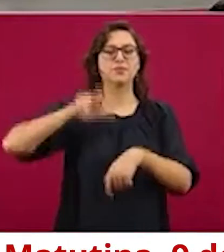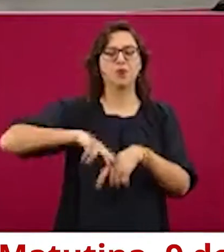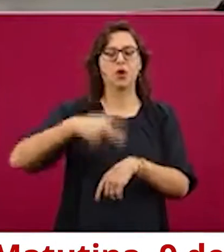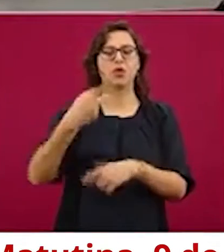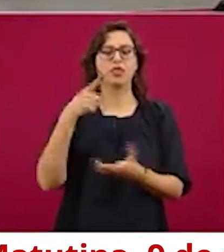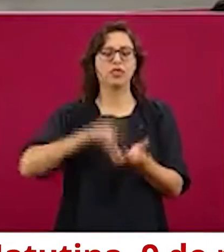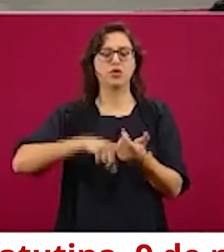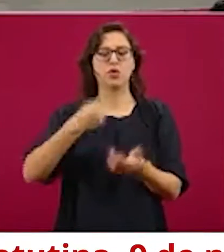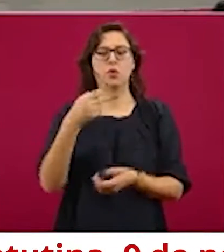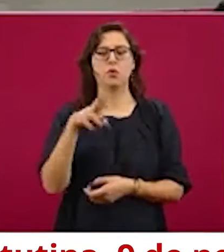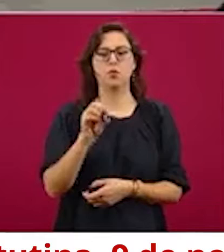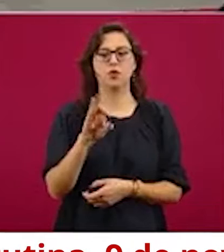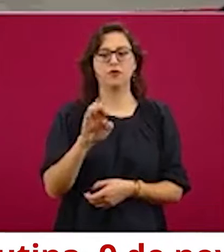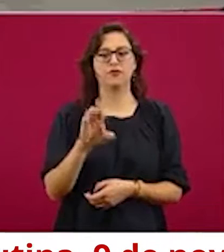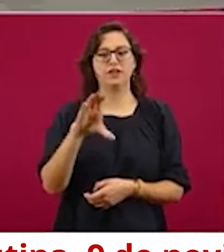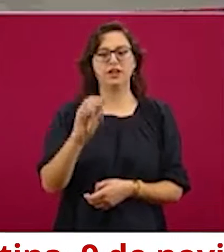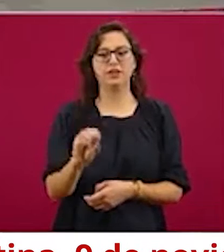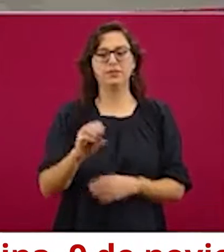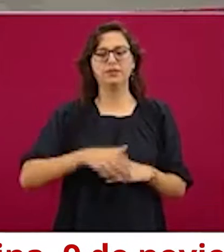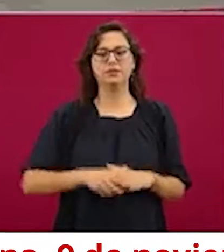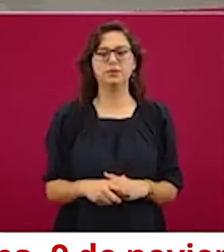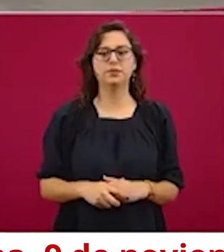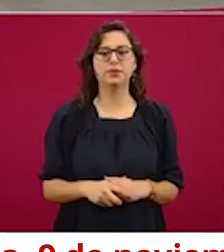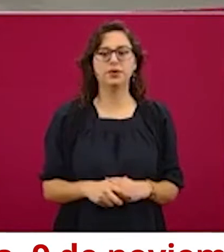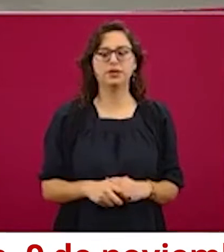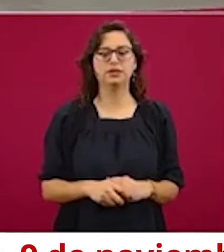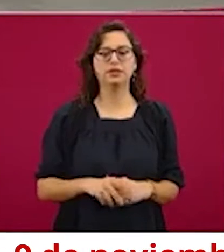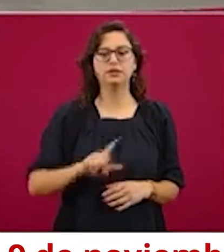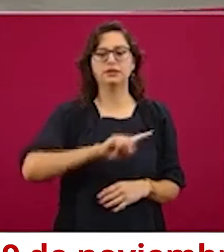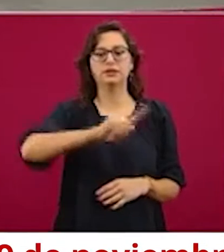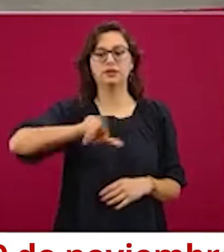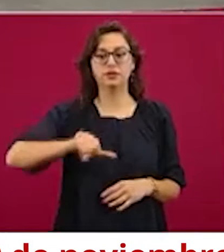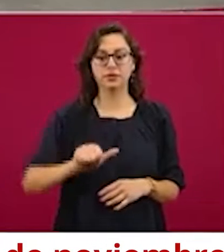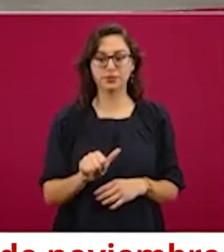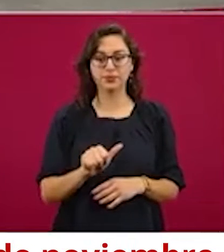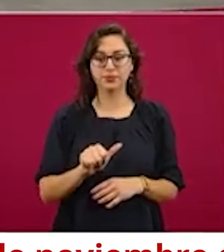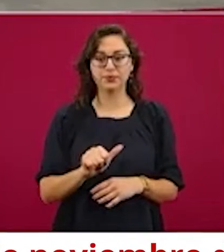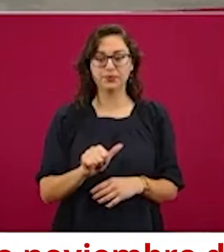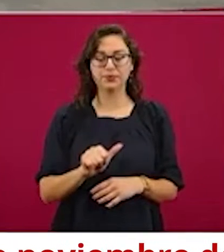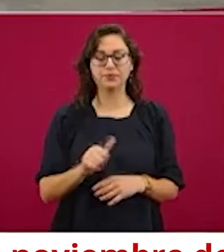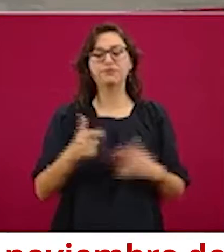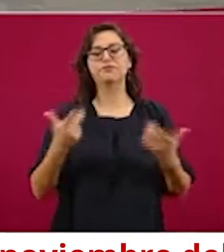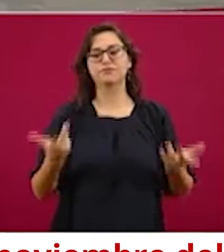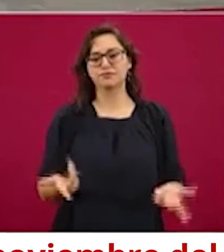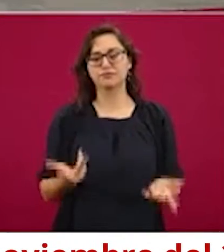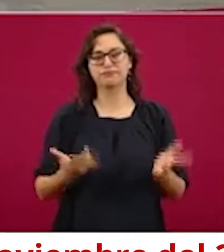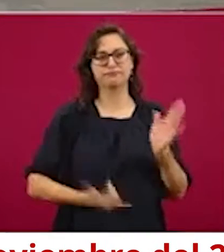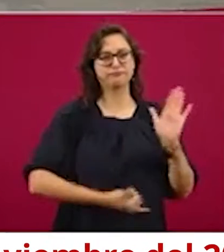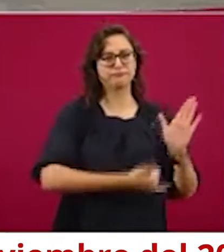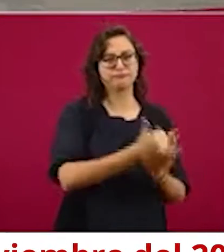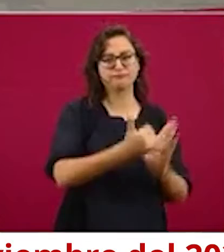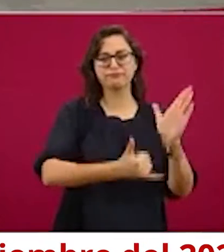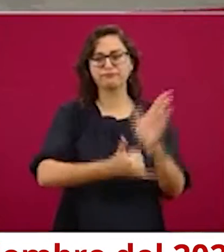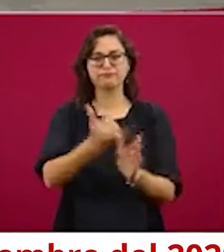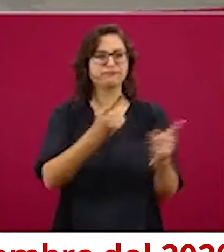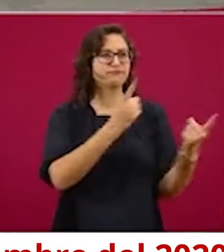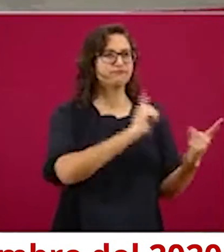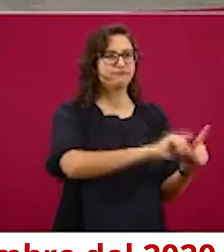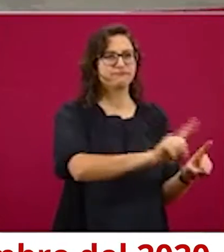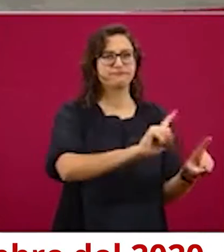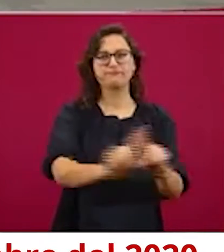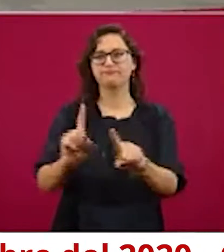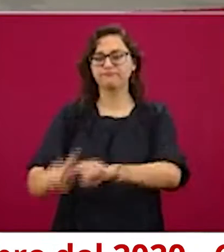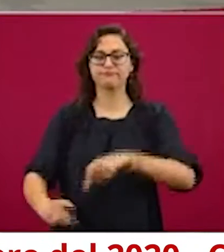y posteriormente vamos a conocer los avances en las obras